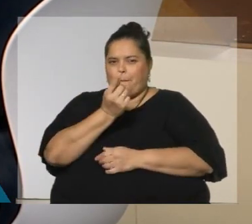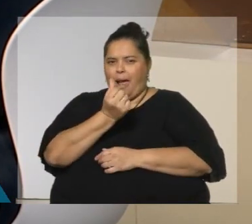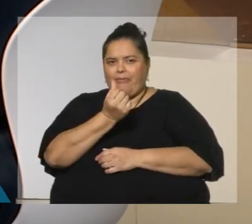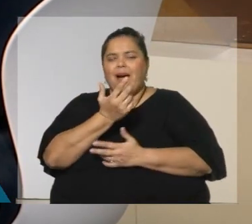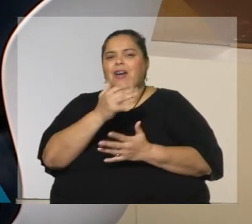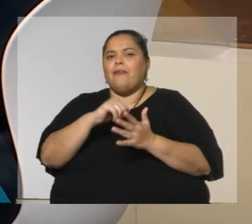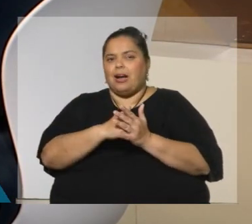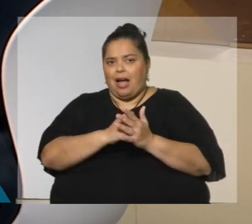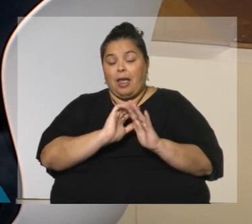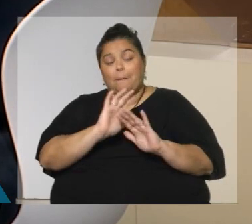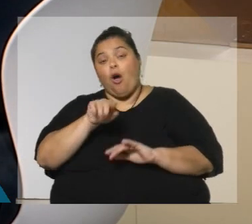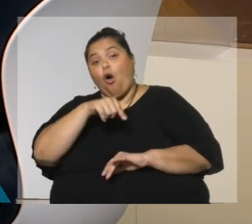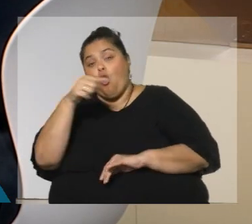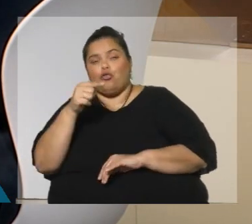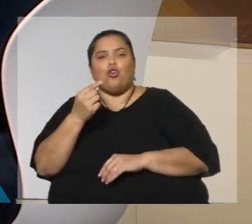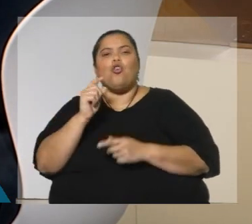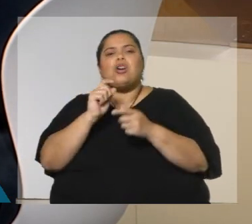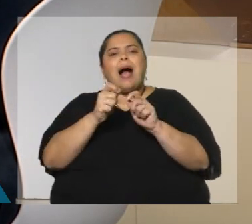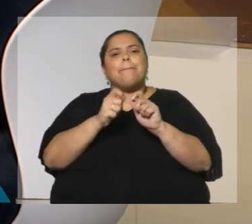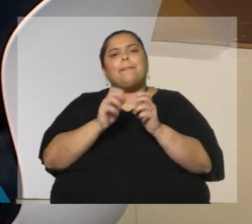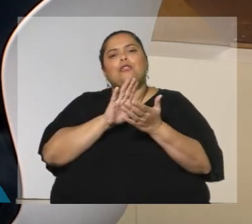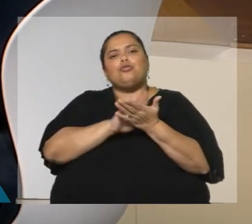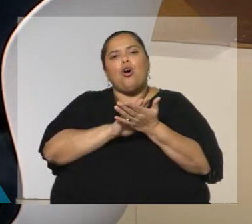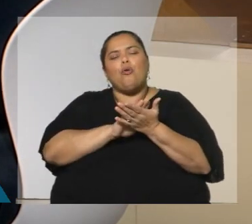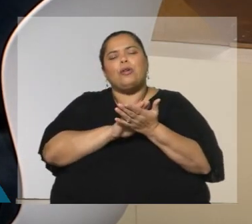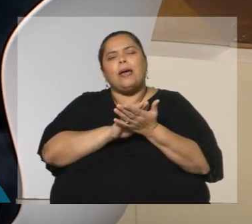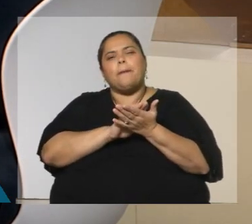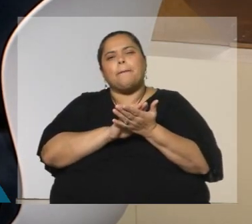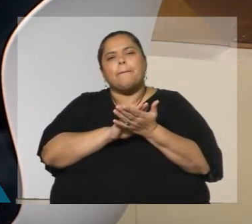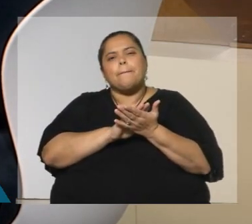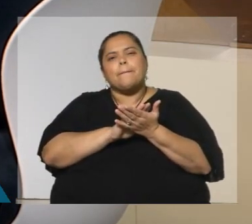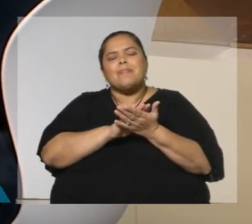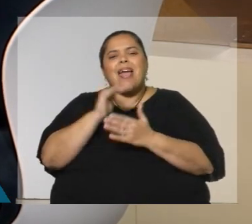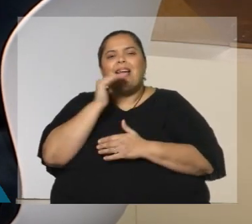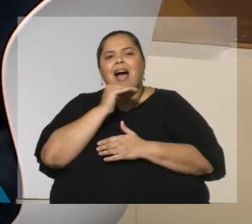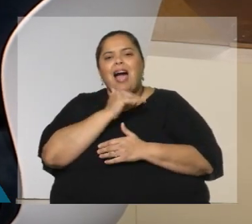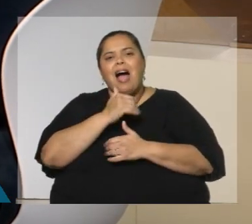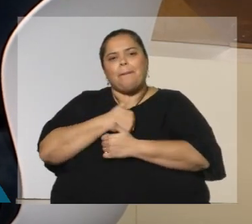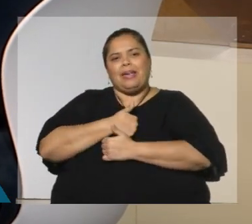bancaria. lo otro. Hubo cambios de último momento para la llamada mal llamada caja militar.